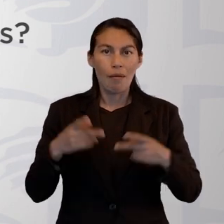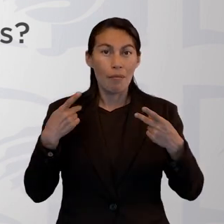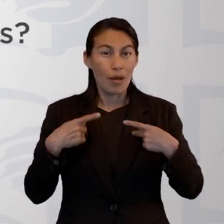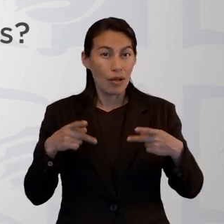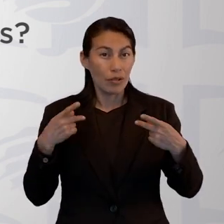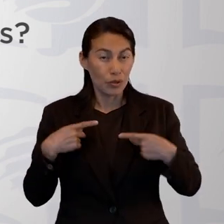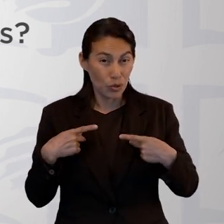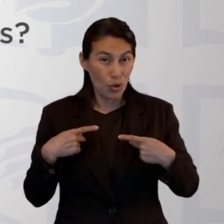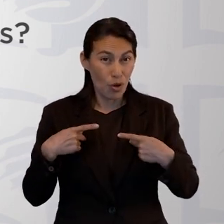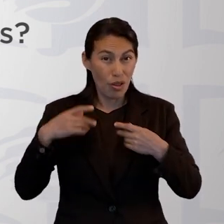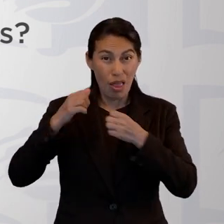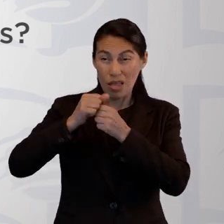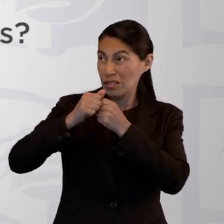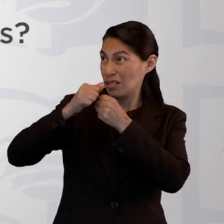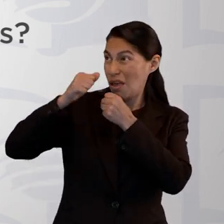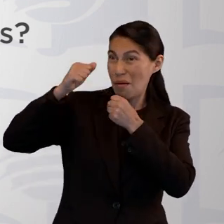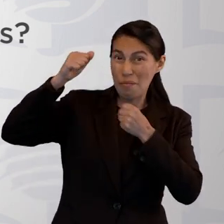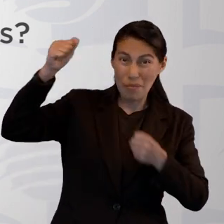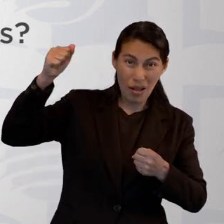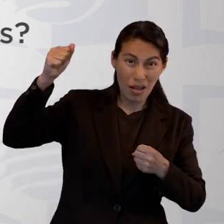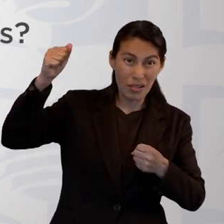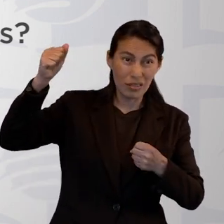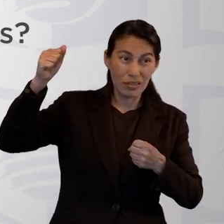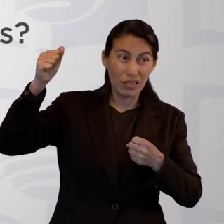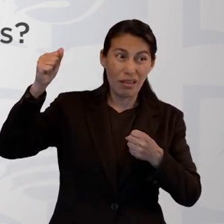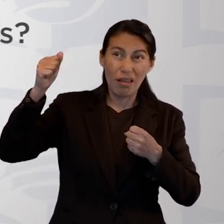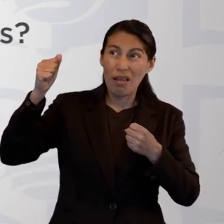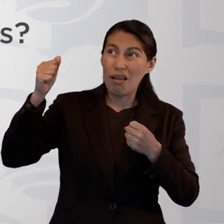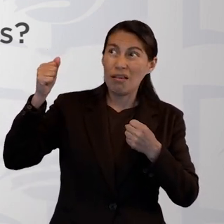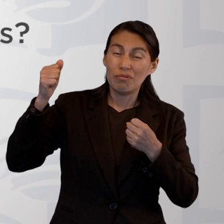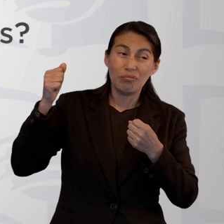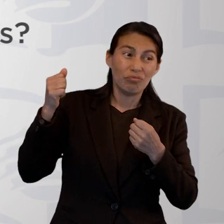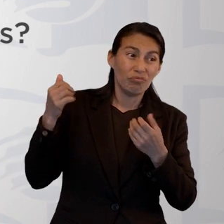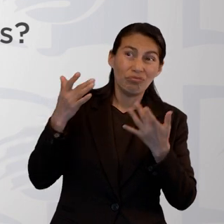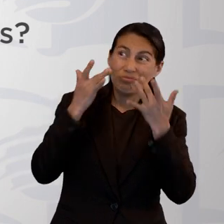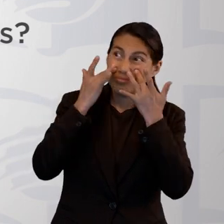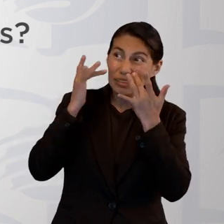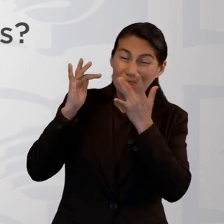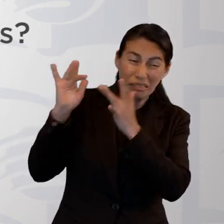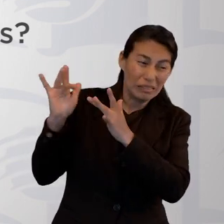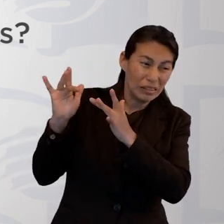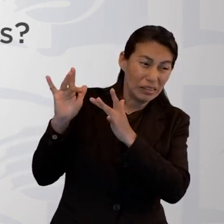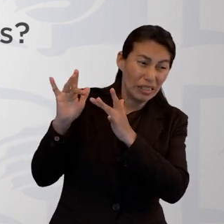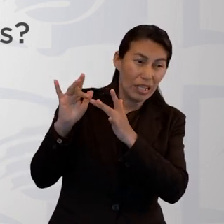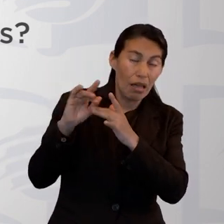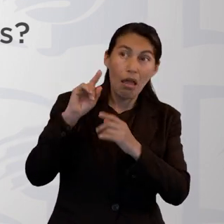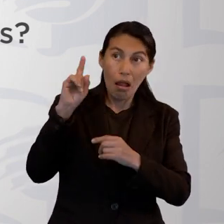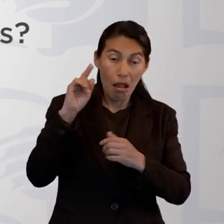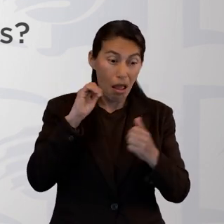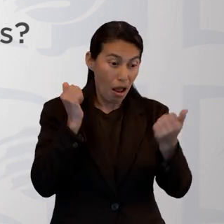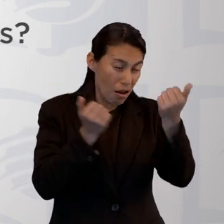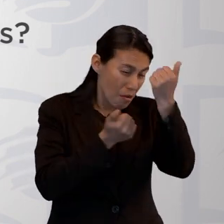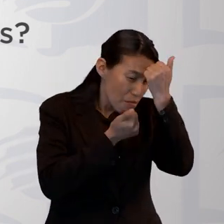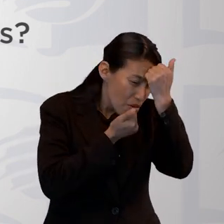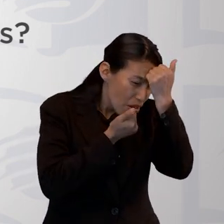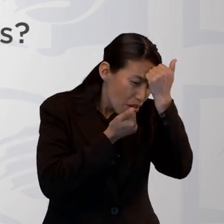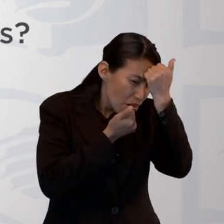que se aparte o recae arrepentirse y alcanzar la salvación en Cristo Jesús?